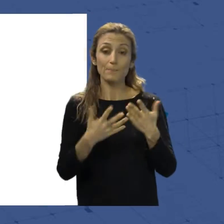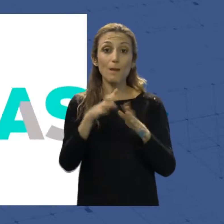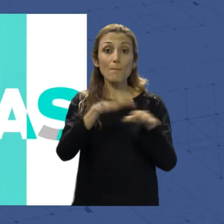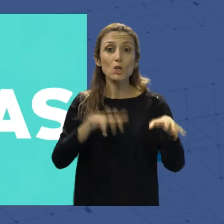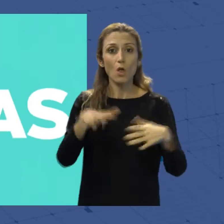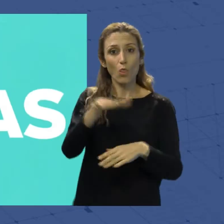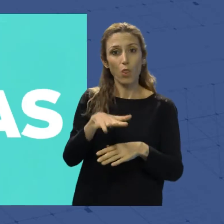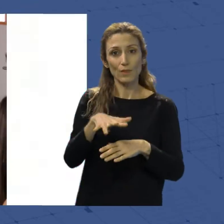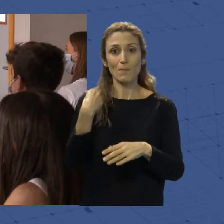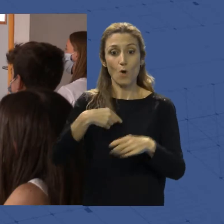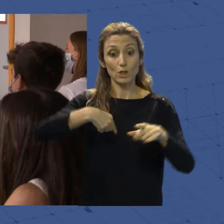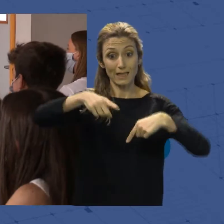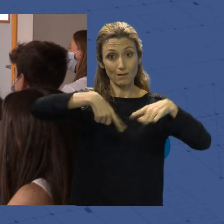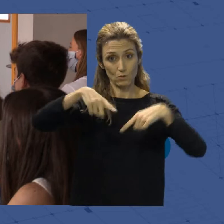la industria.